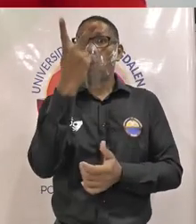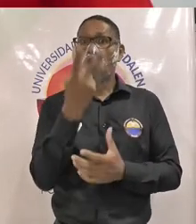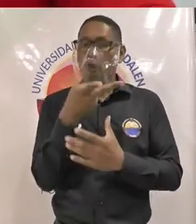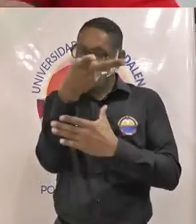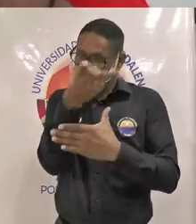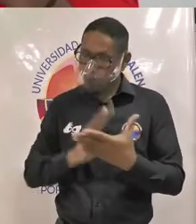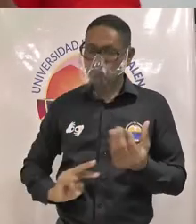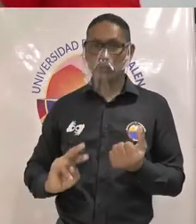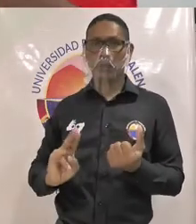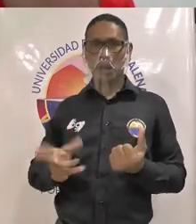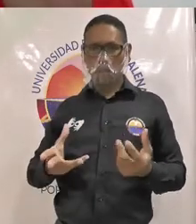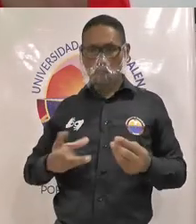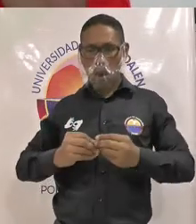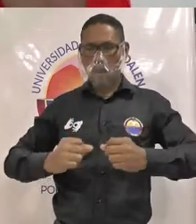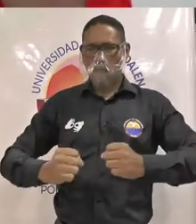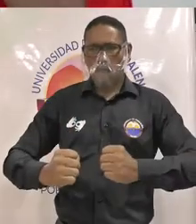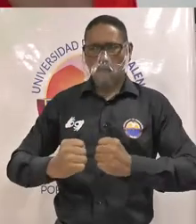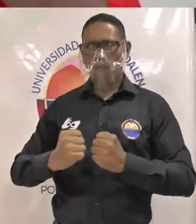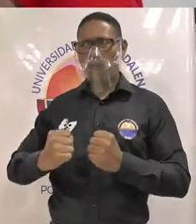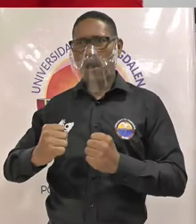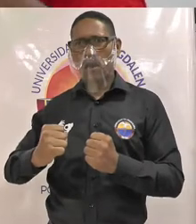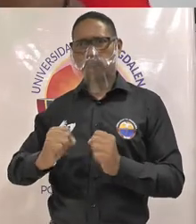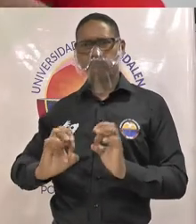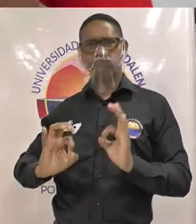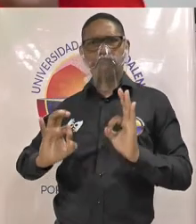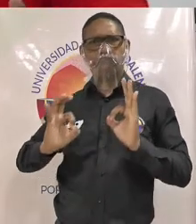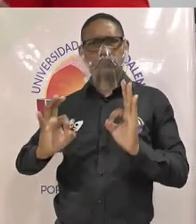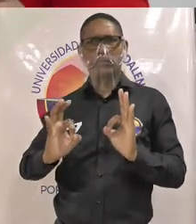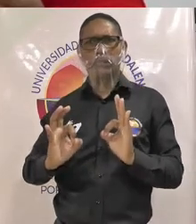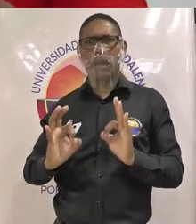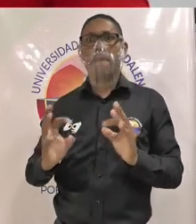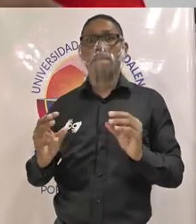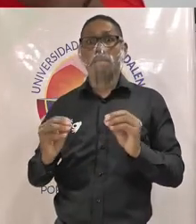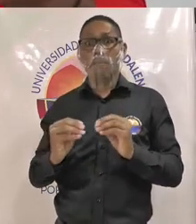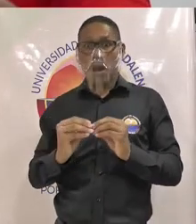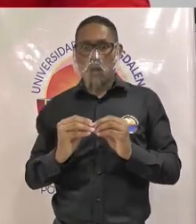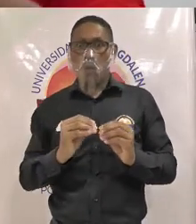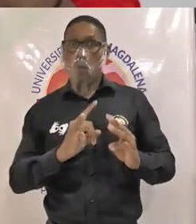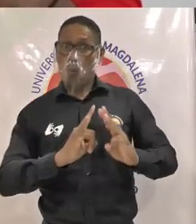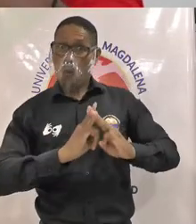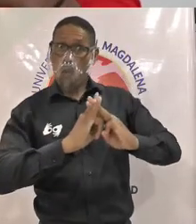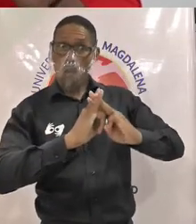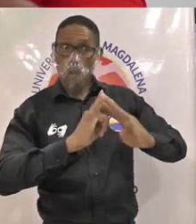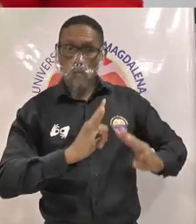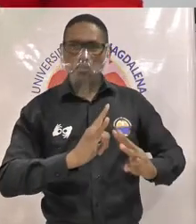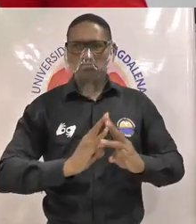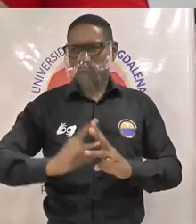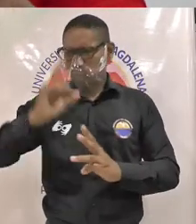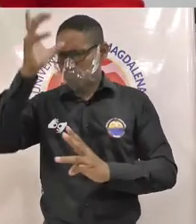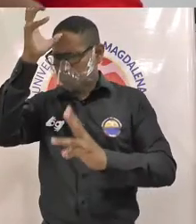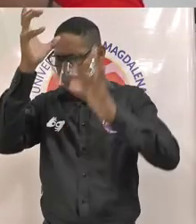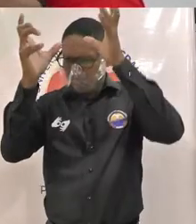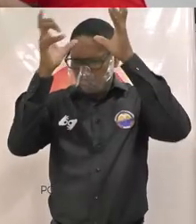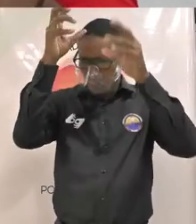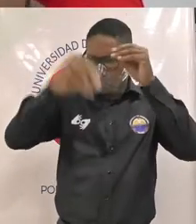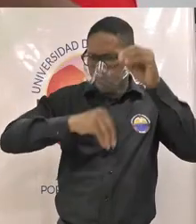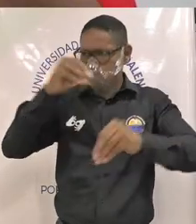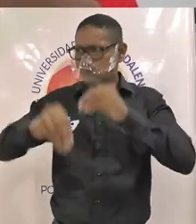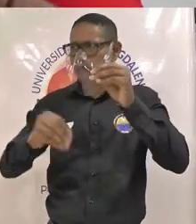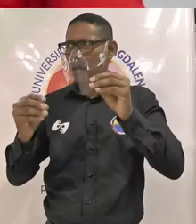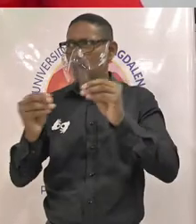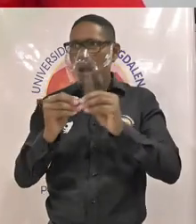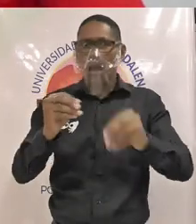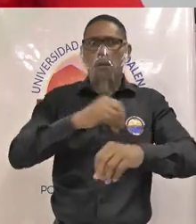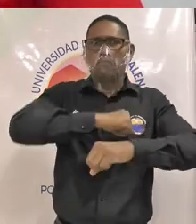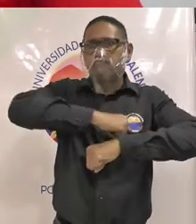repotencializarlos y poder ser cada vez más la Universidad del Magdalena creadora de conocimiento y dinamizadora de